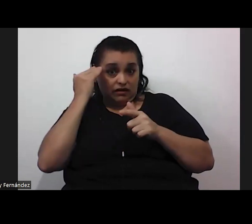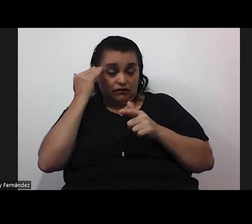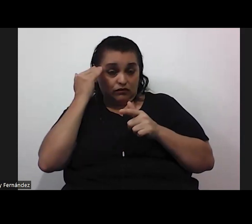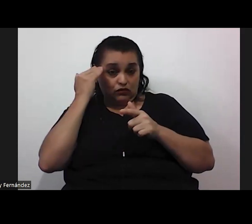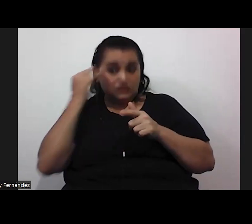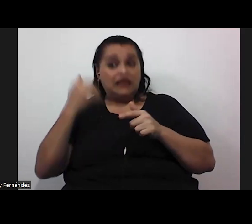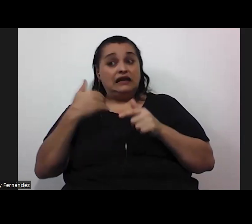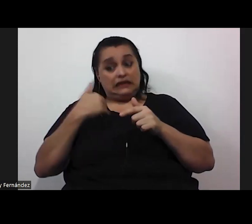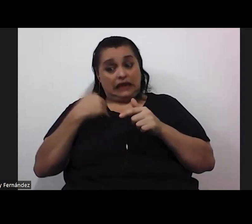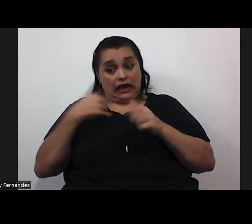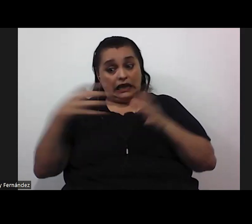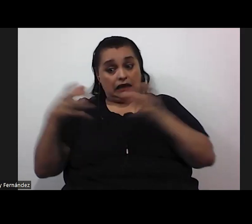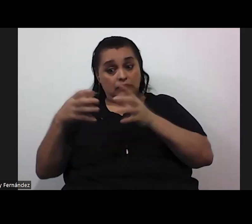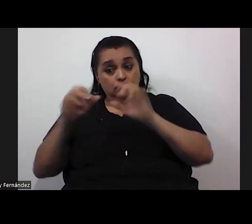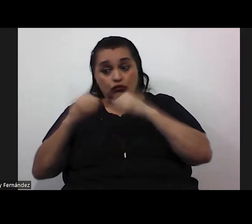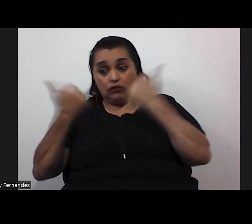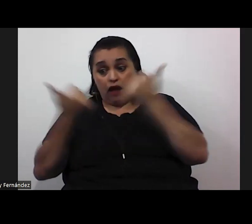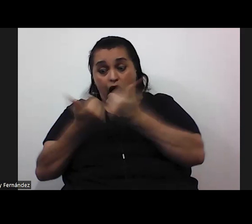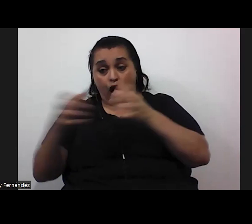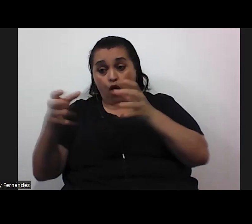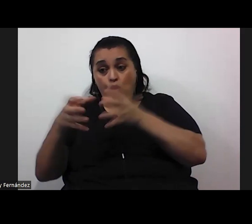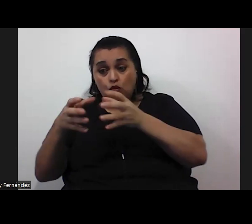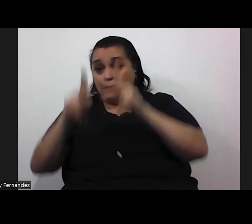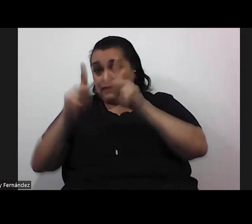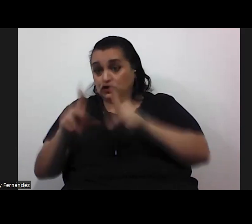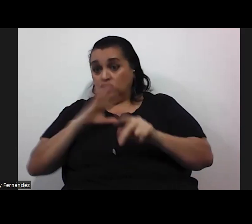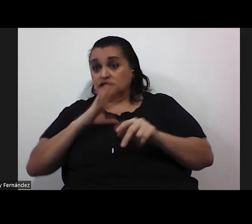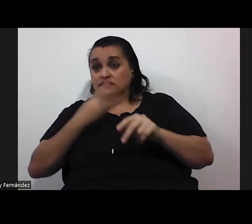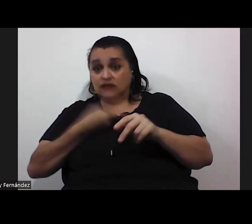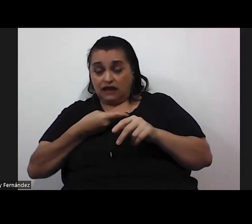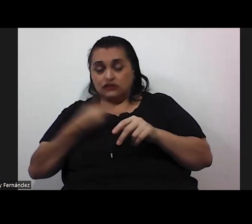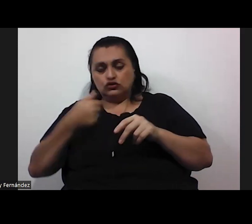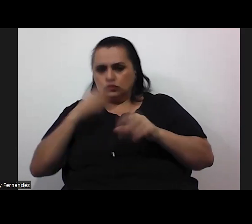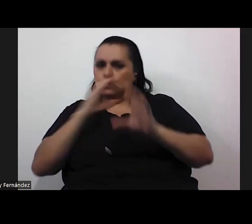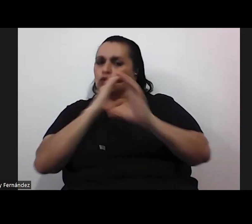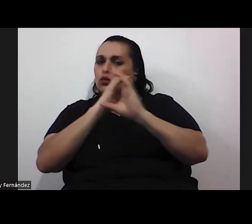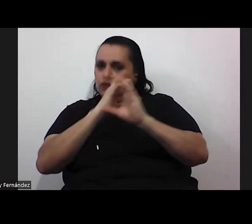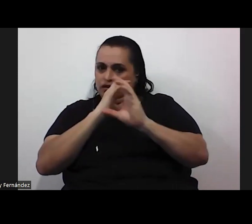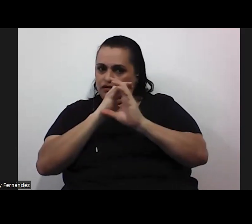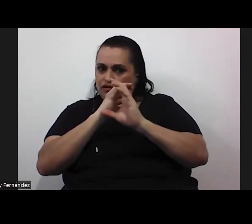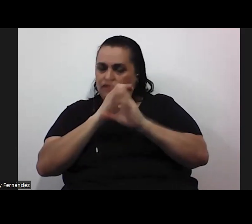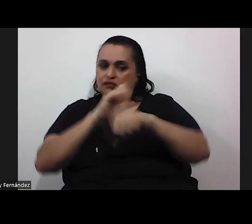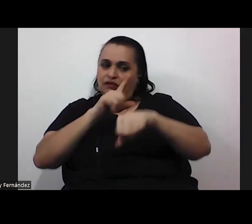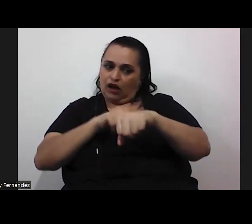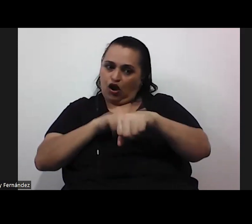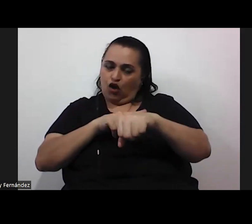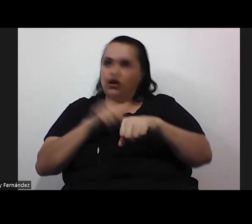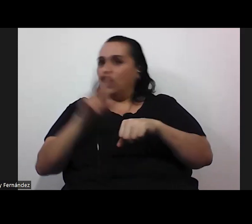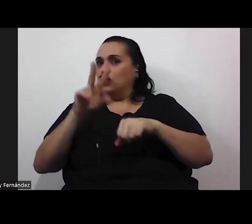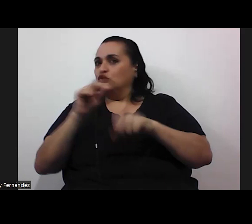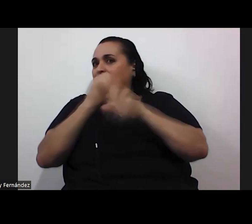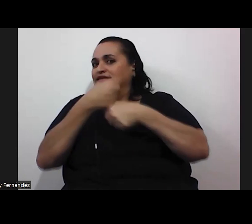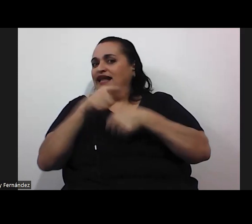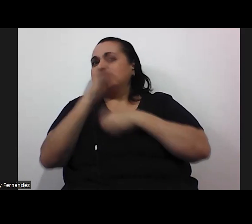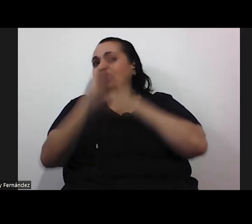contamos en nuestra aula o en su centro educativo con personas trans seamos cuidadosos a la hora de de no realizar este tipo de